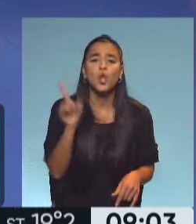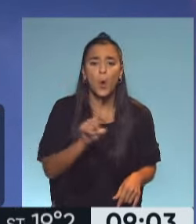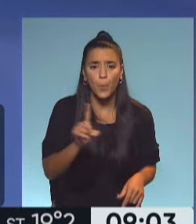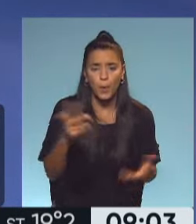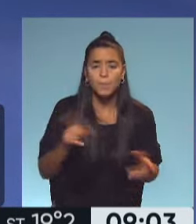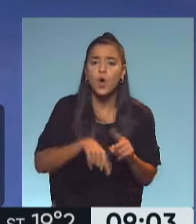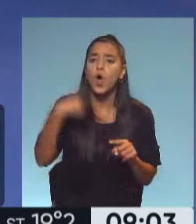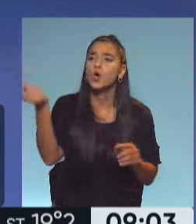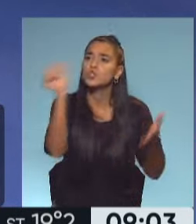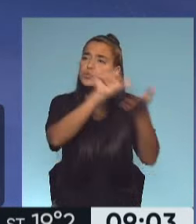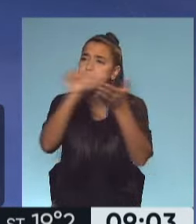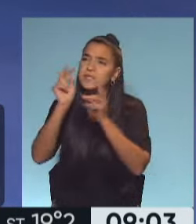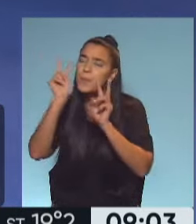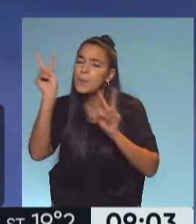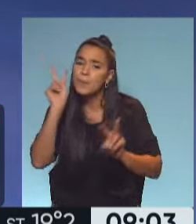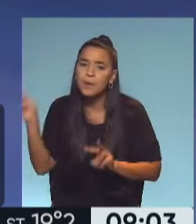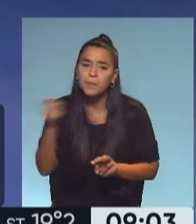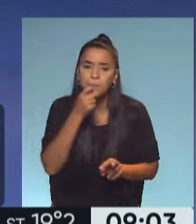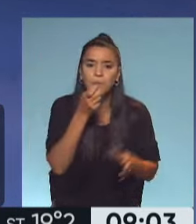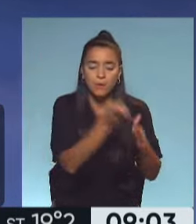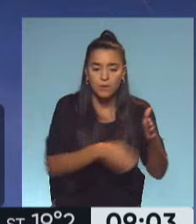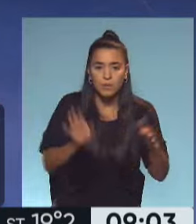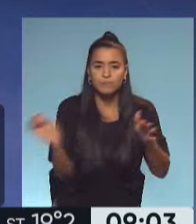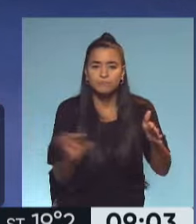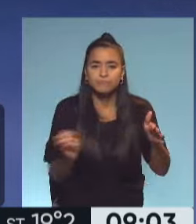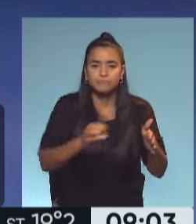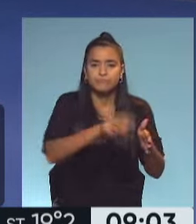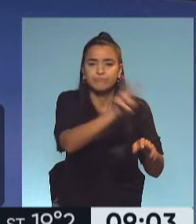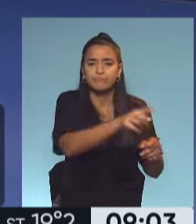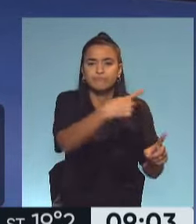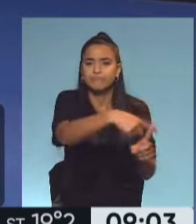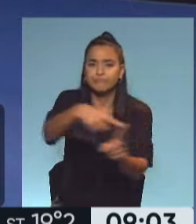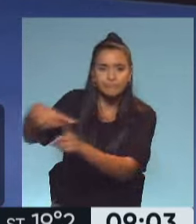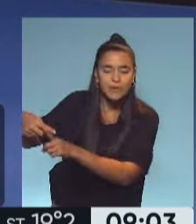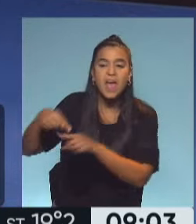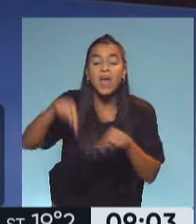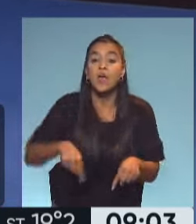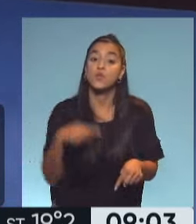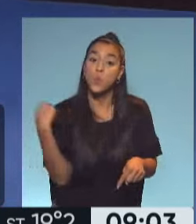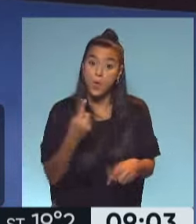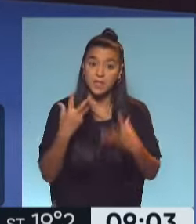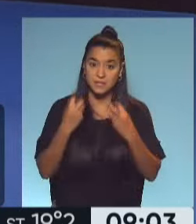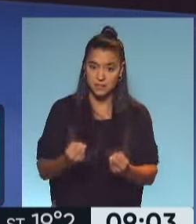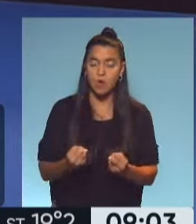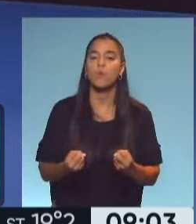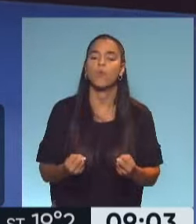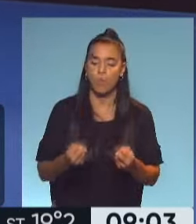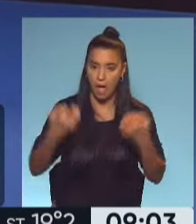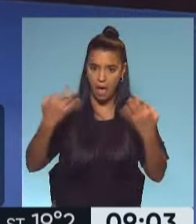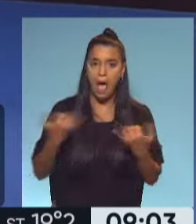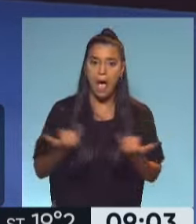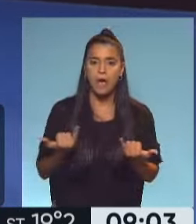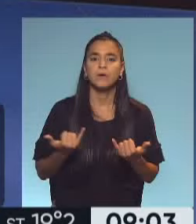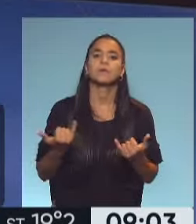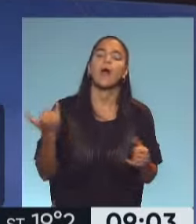vemos en otros países como son las fosas comunes y eso quiere decir que nuestra salud está respondiendo con